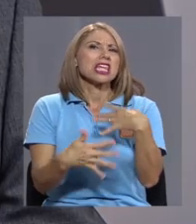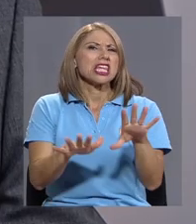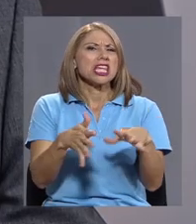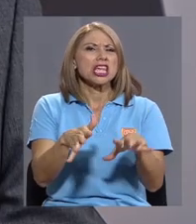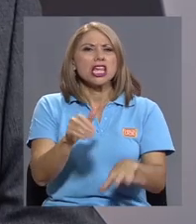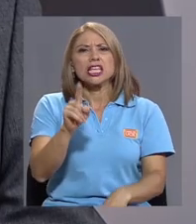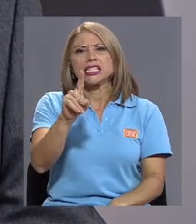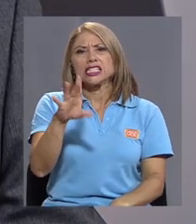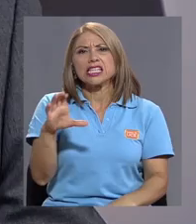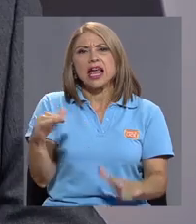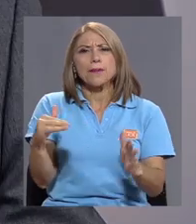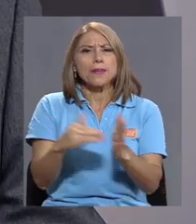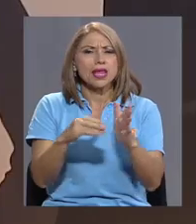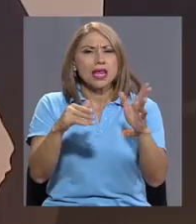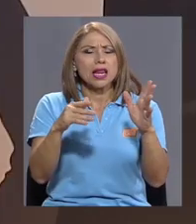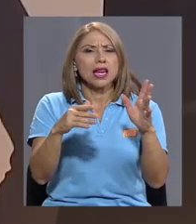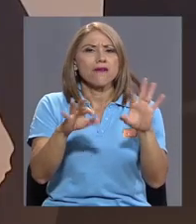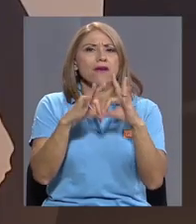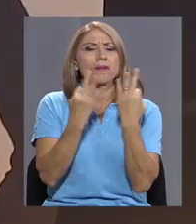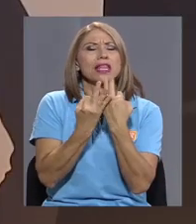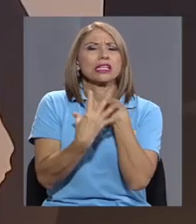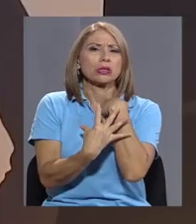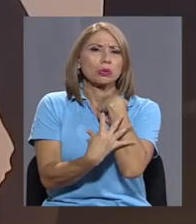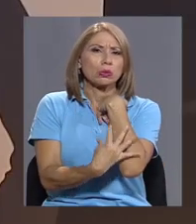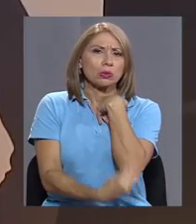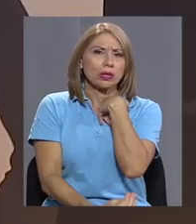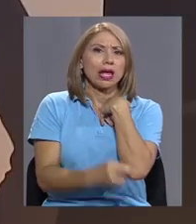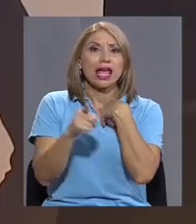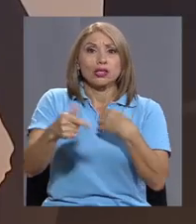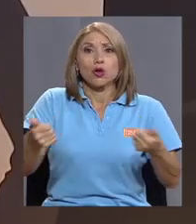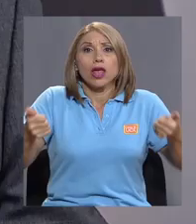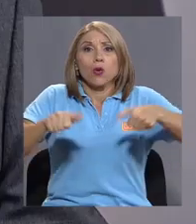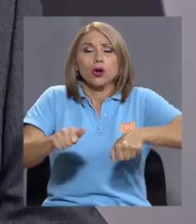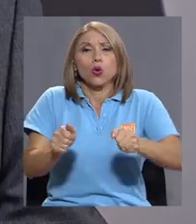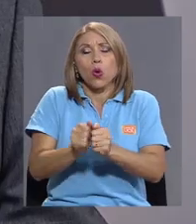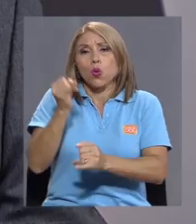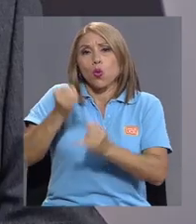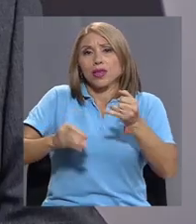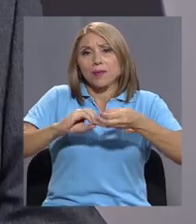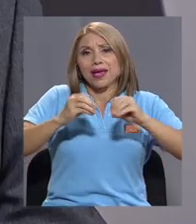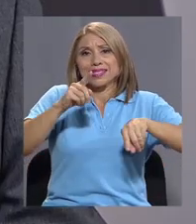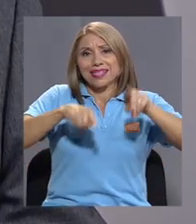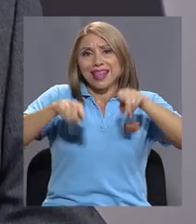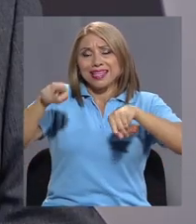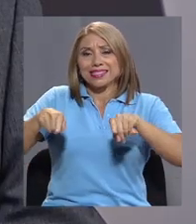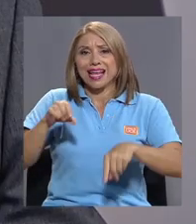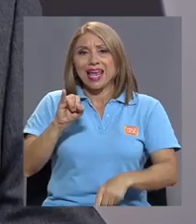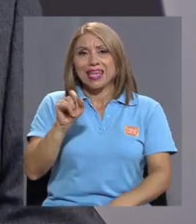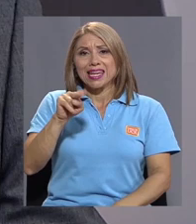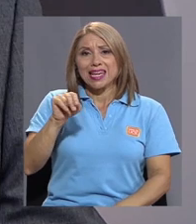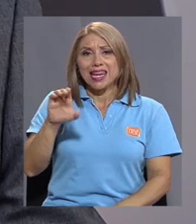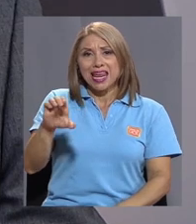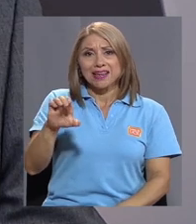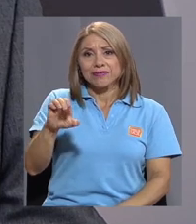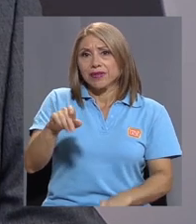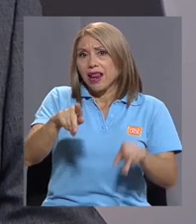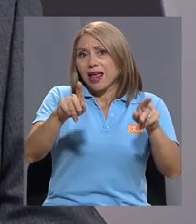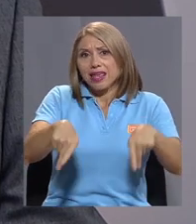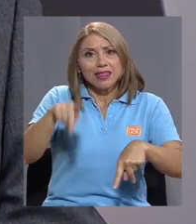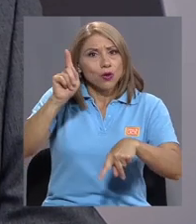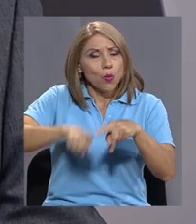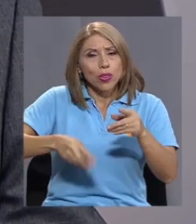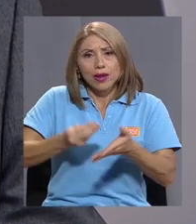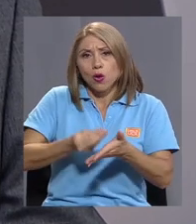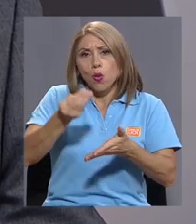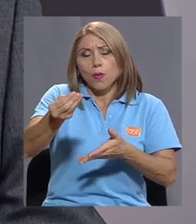como 100 mil en pobreza extrema, de acuerdo a la última estadística del INEC. Y la gente no podría tener esos